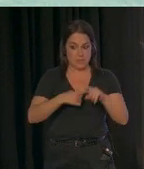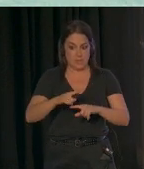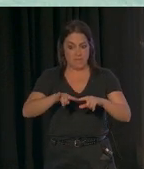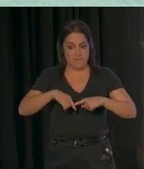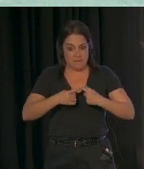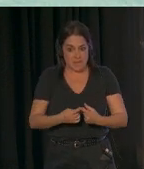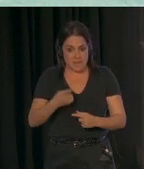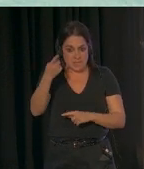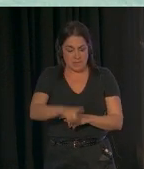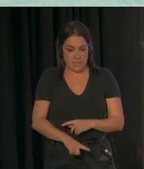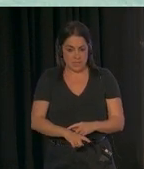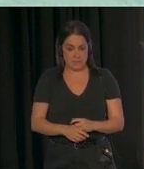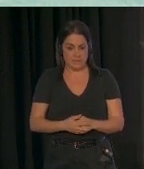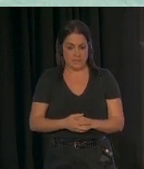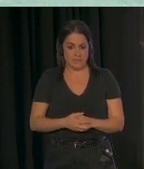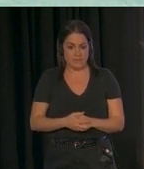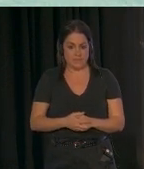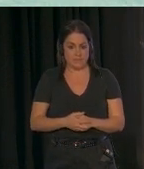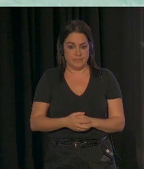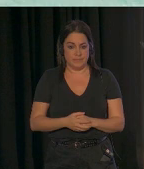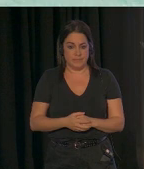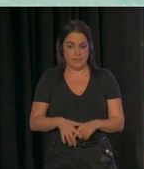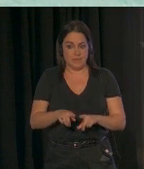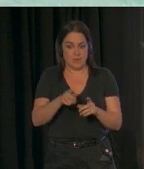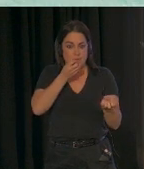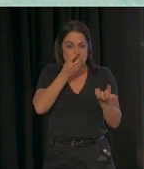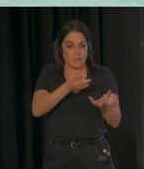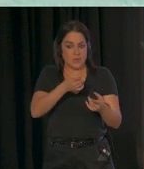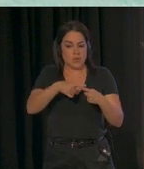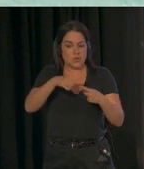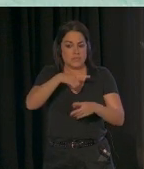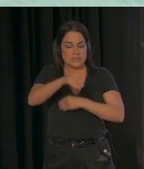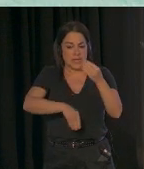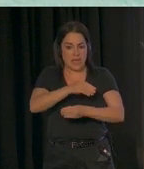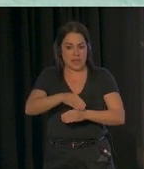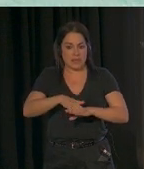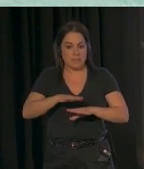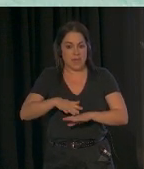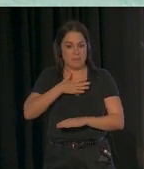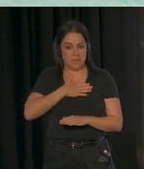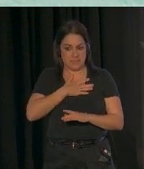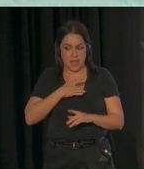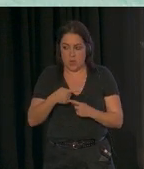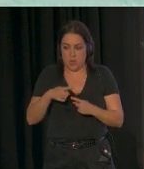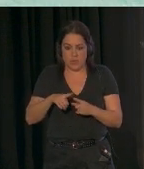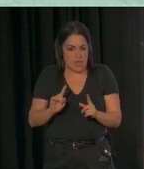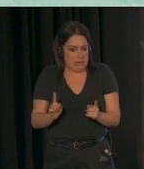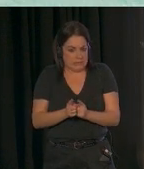reportan cosas que hacen para respaldar su bienestar. Cosas muy pequeñas, como por ejemplo,